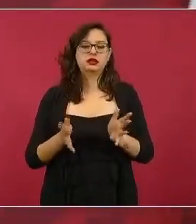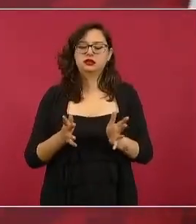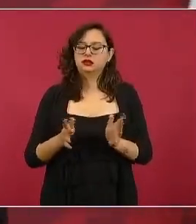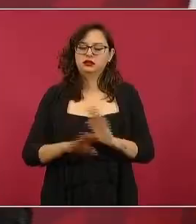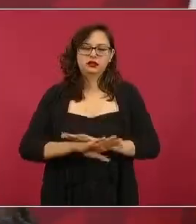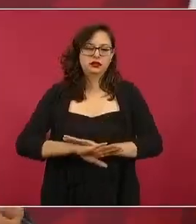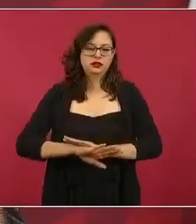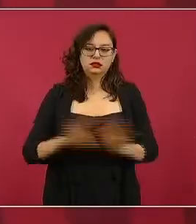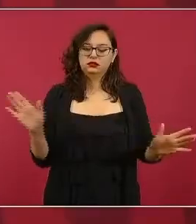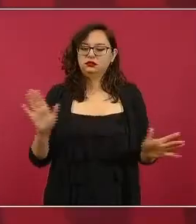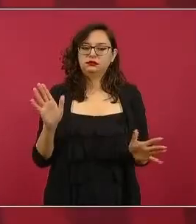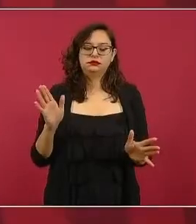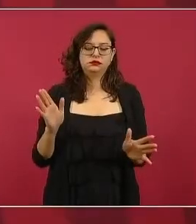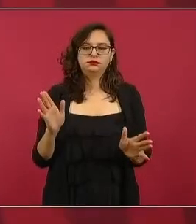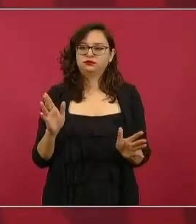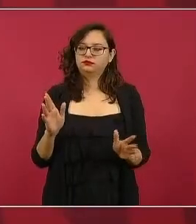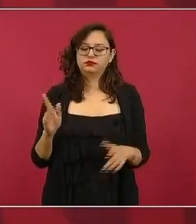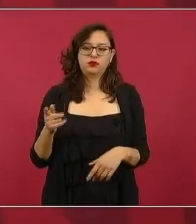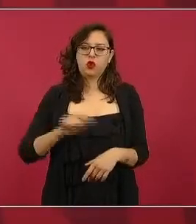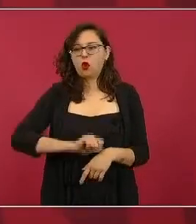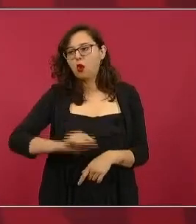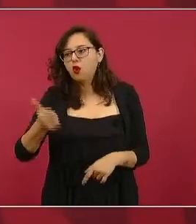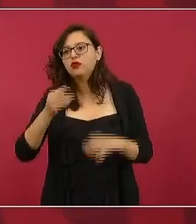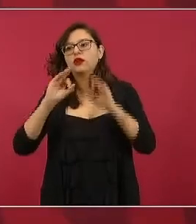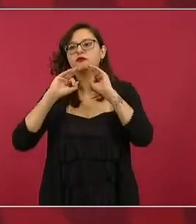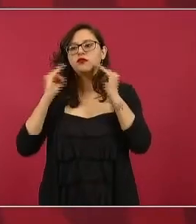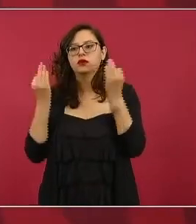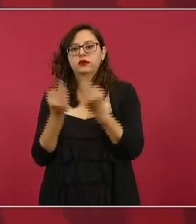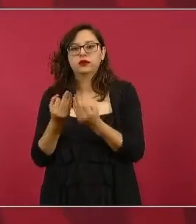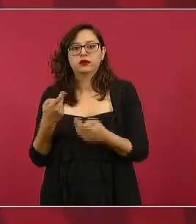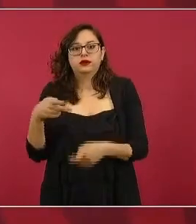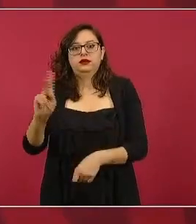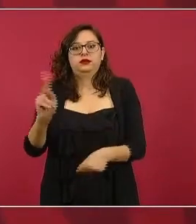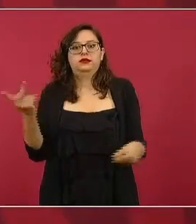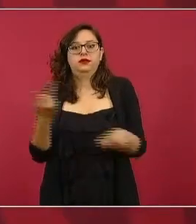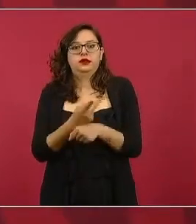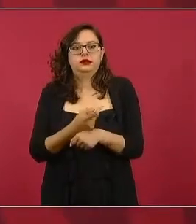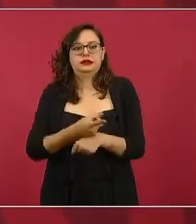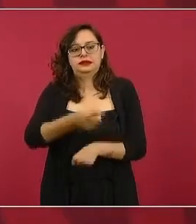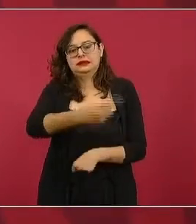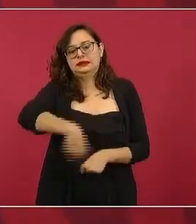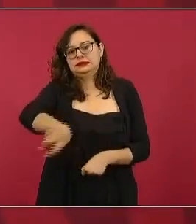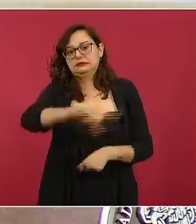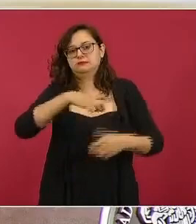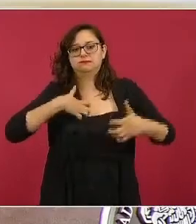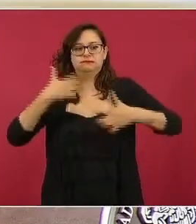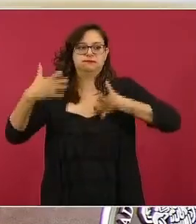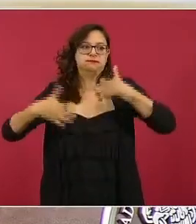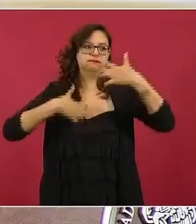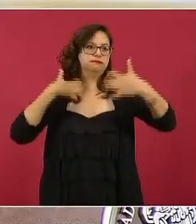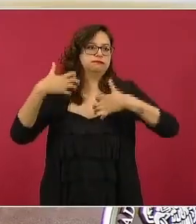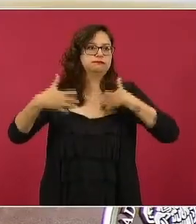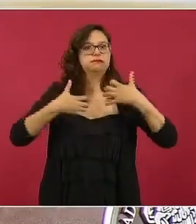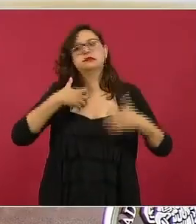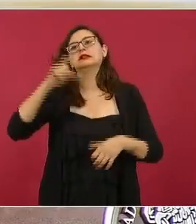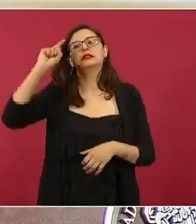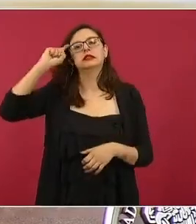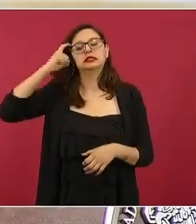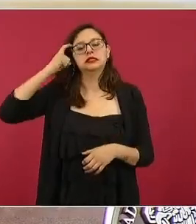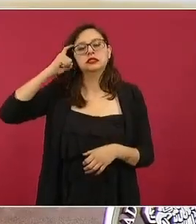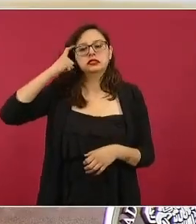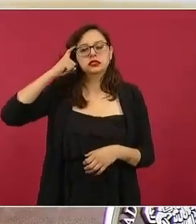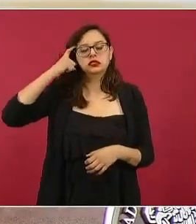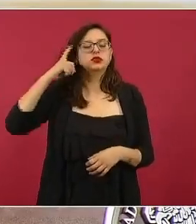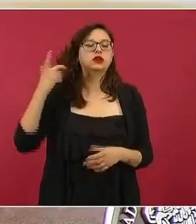pues hay mucha gente también pues que no quiere el Tren